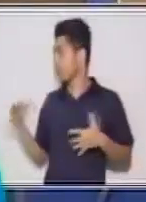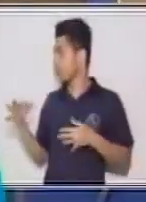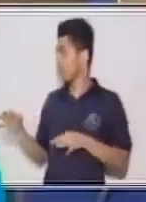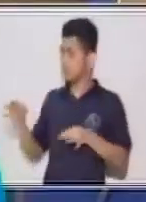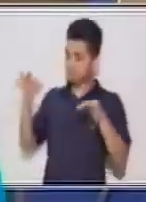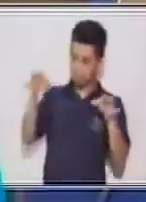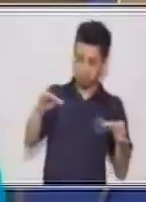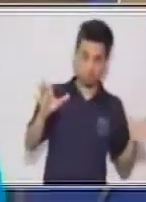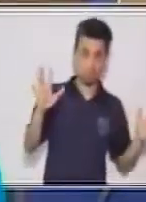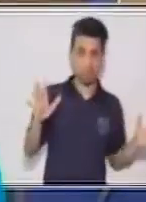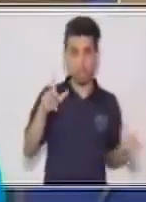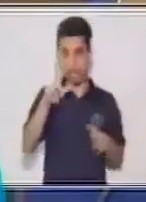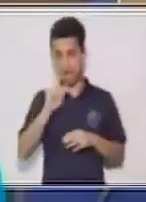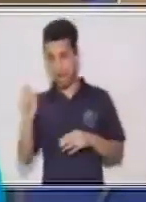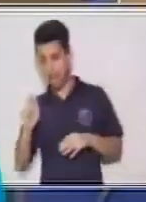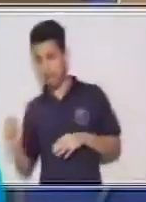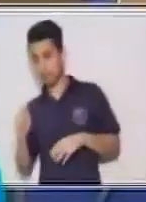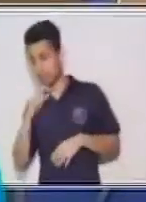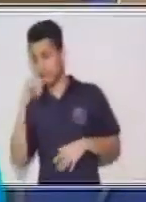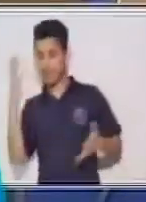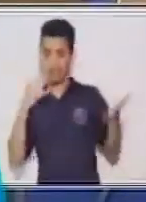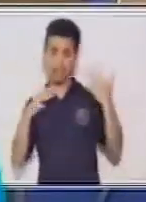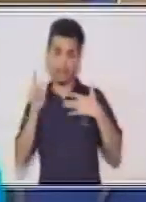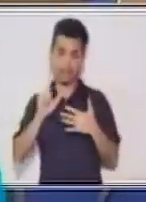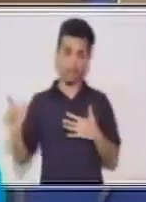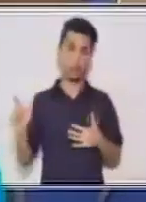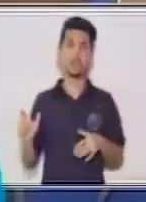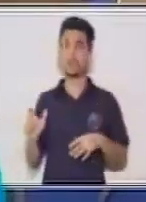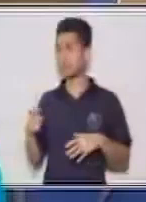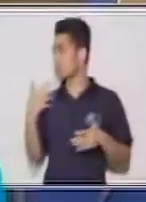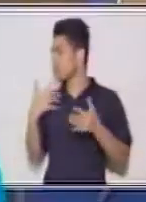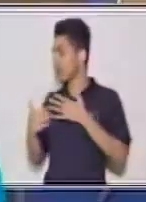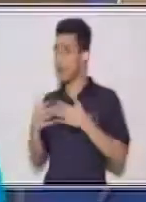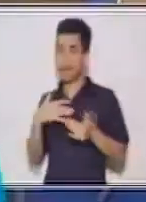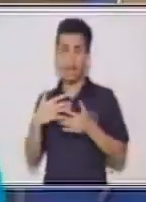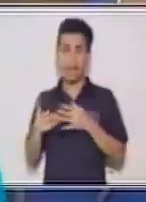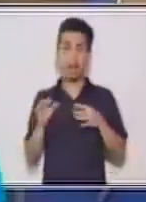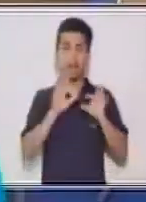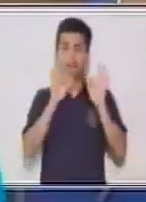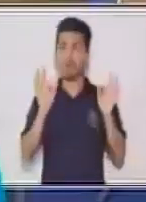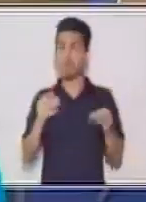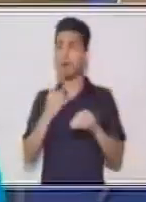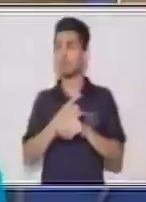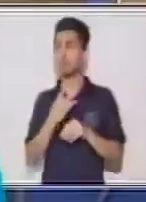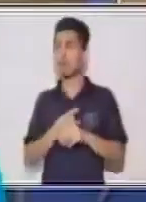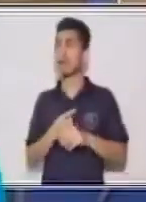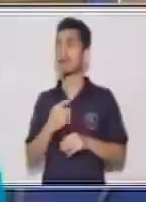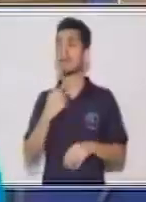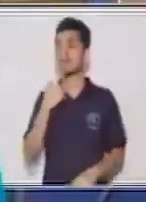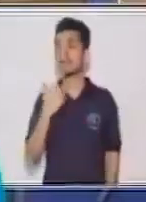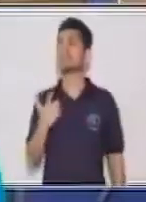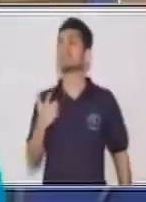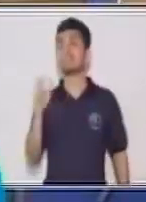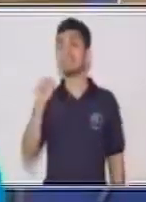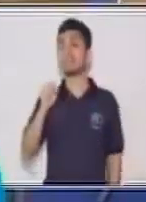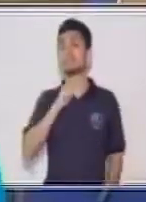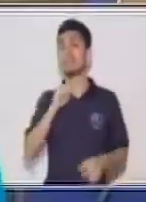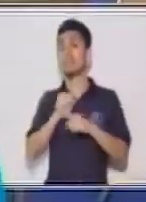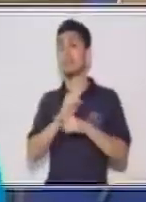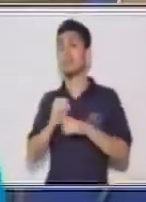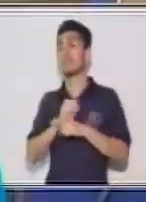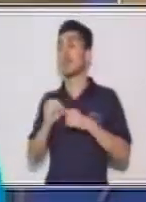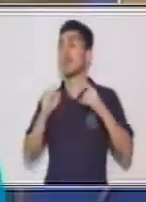aparte, un lápiz, un crayón, un marcador, lo que le sea más práctico para poder venir y decir, el ejercicio sería